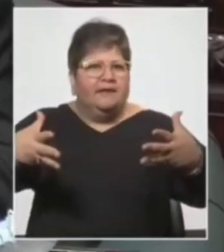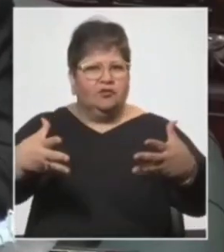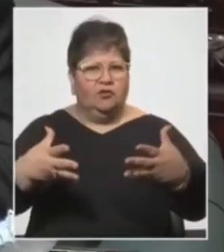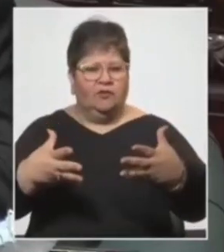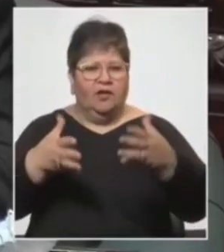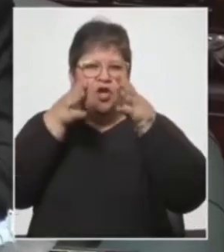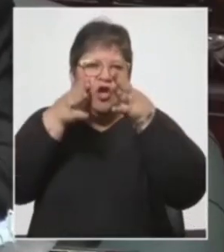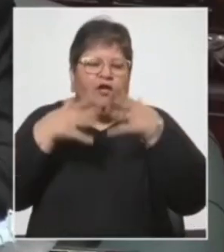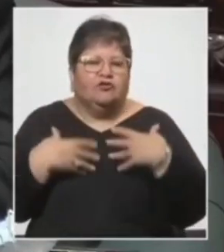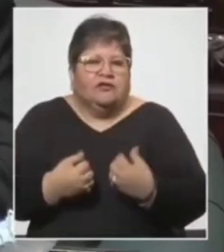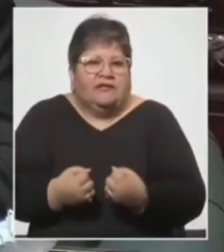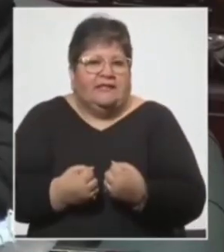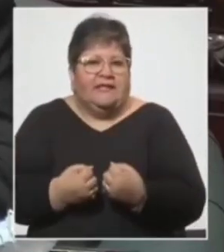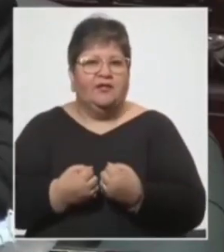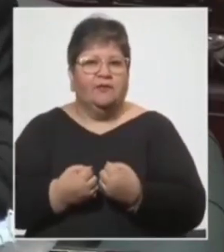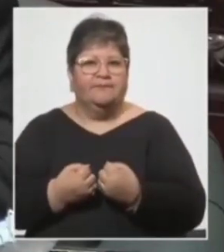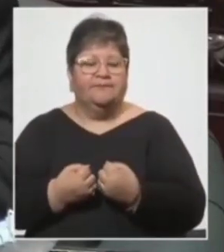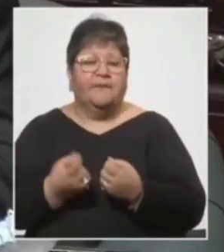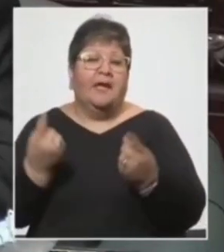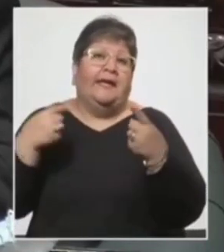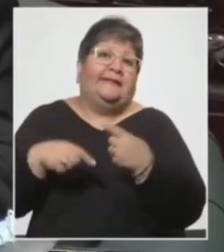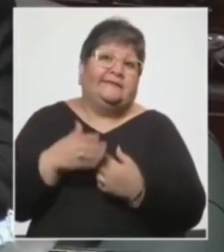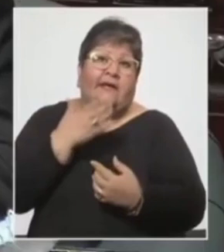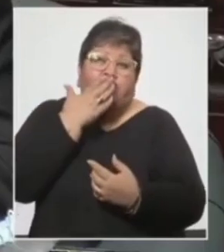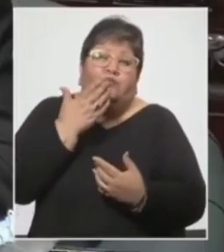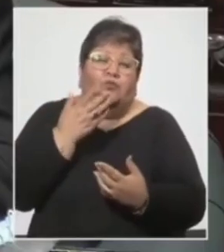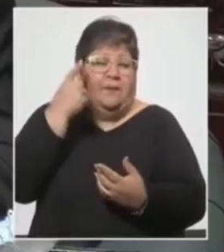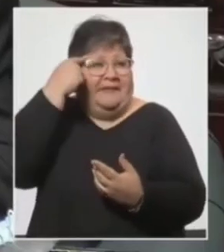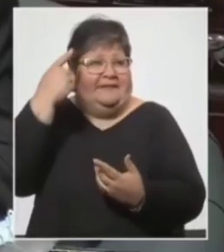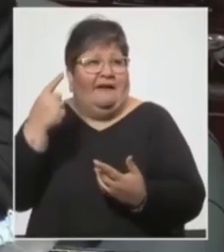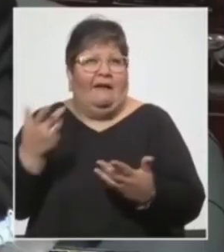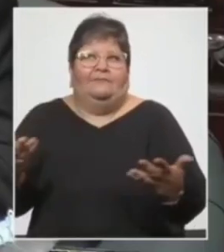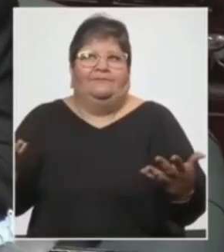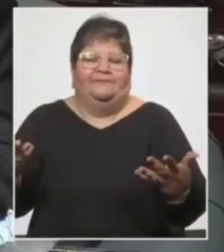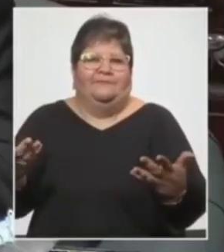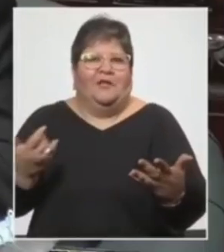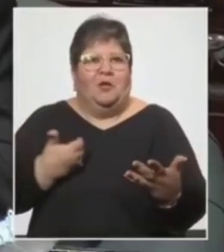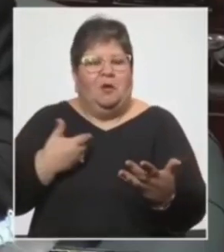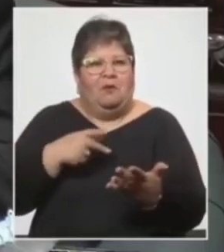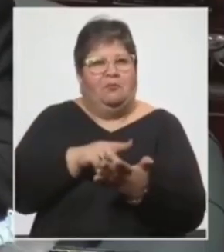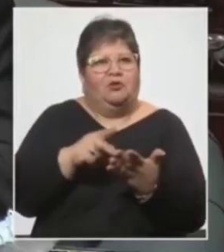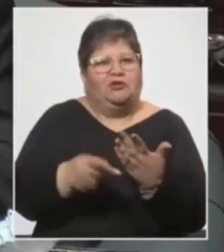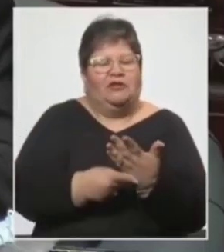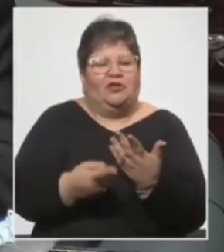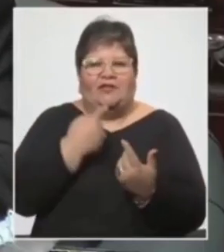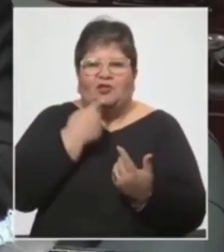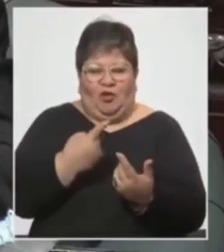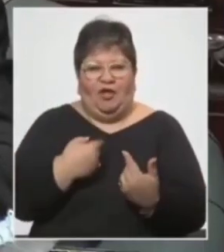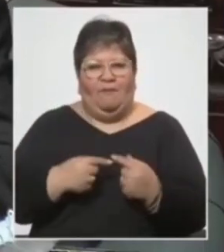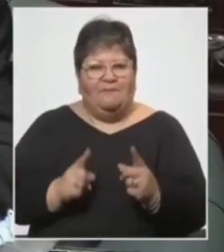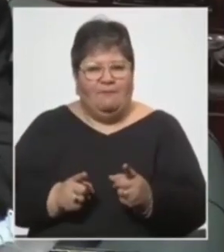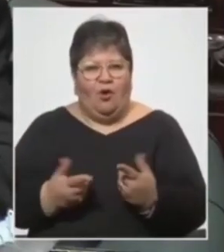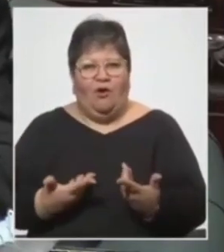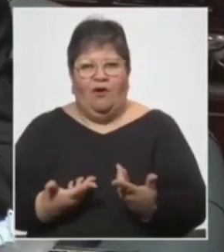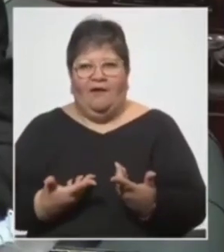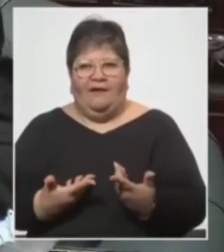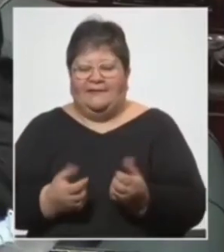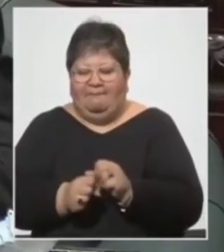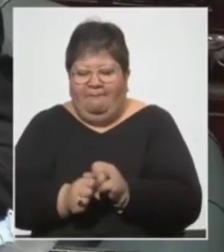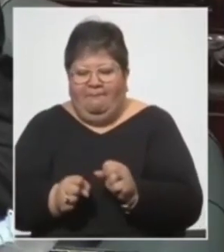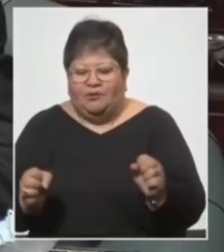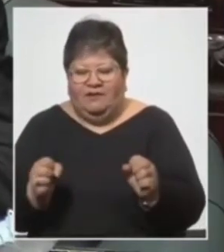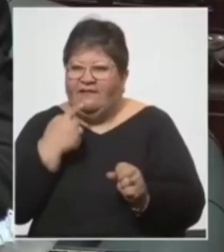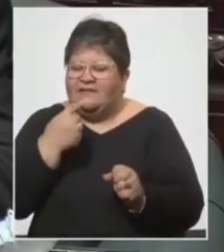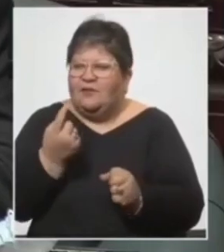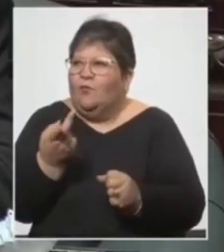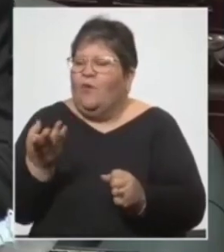por la casuística. Sería absurdo pensar entonces que nuestro proyecto, eso que digo que es virtualmente imposible, estuviera. Pero cuál es la